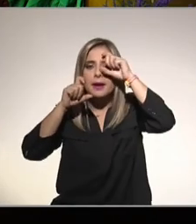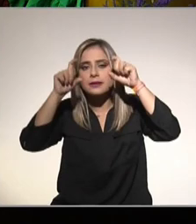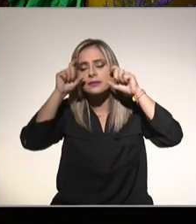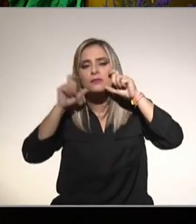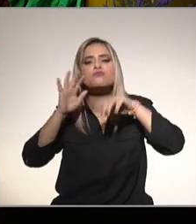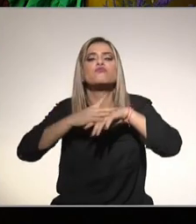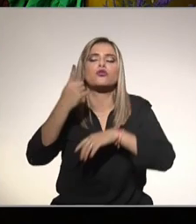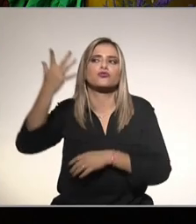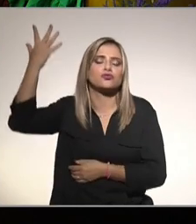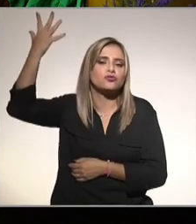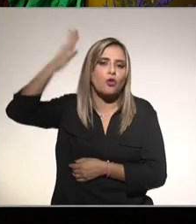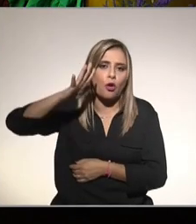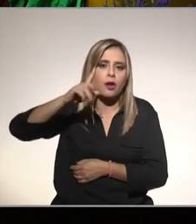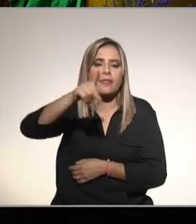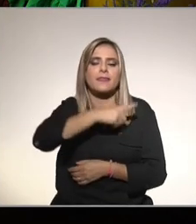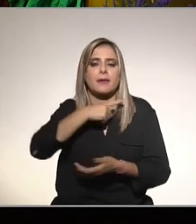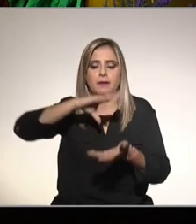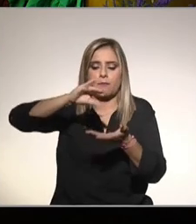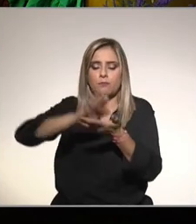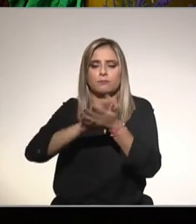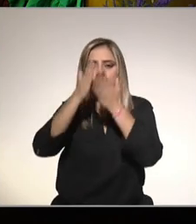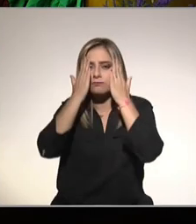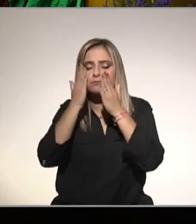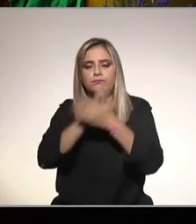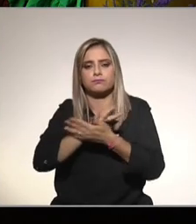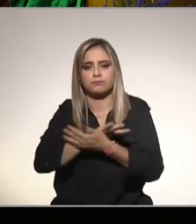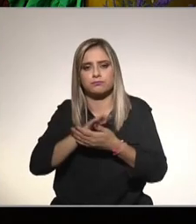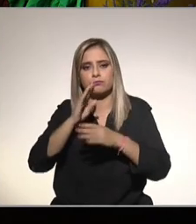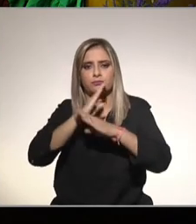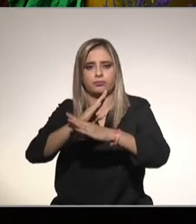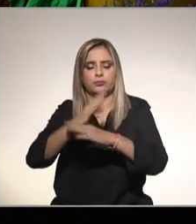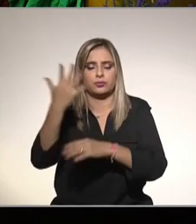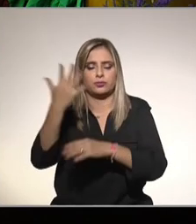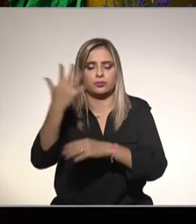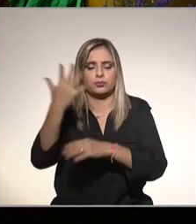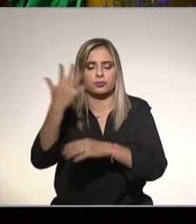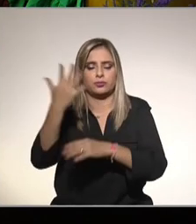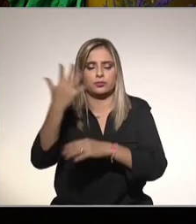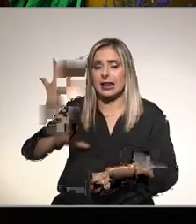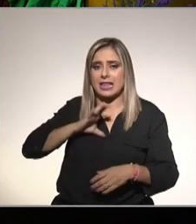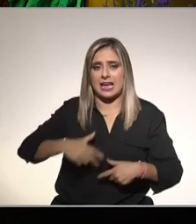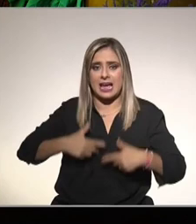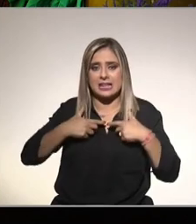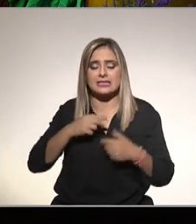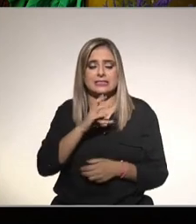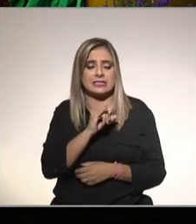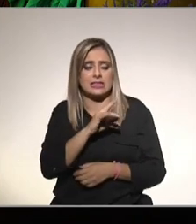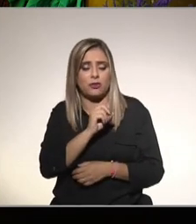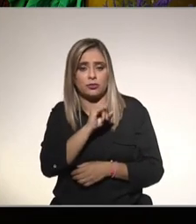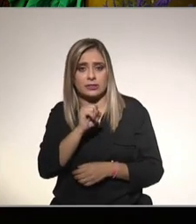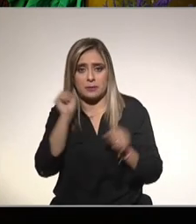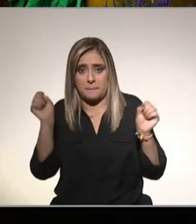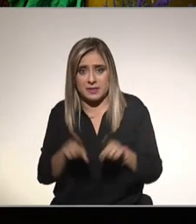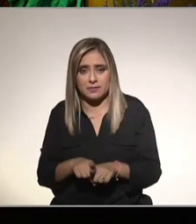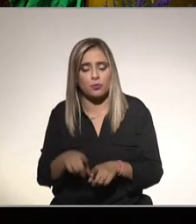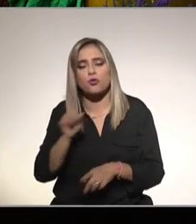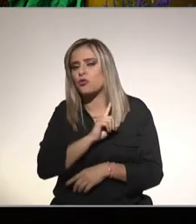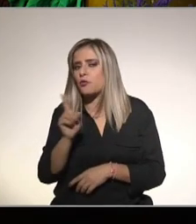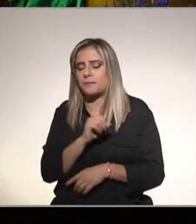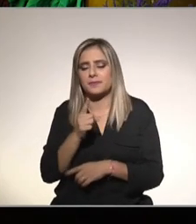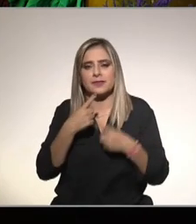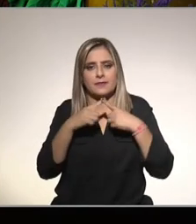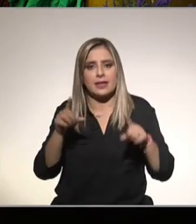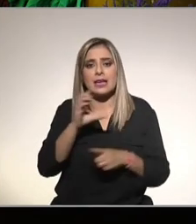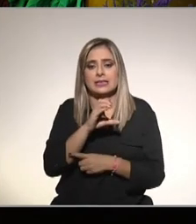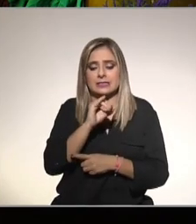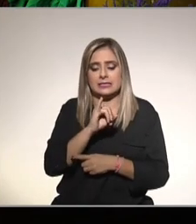se dan por el sol hay que ponerse bloqueador solar ok ¿es lo mismo cáncer de hígado que cirrosis? no es lo mismo cuando